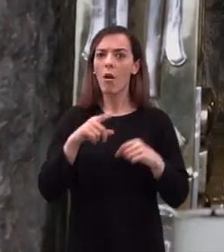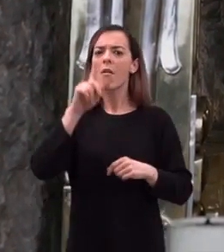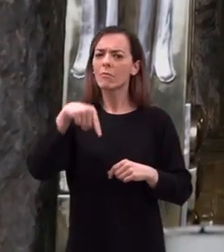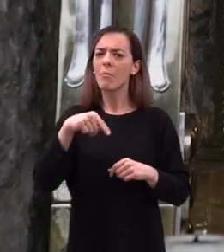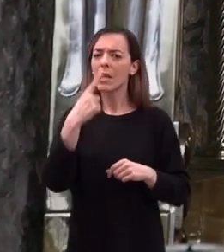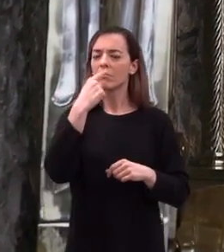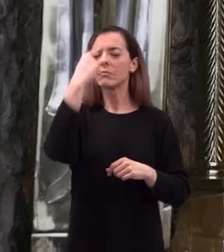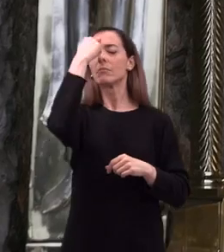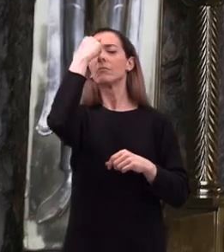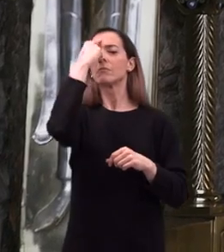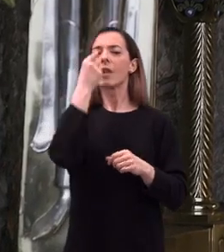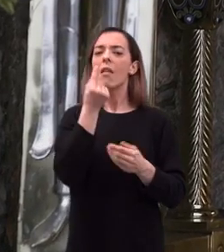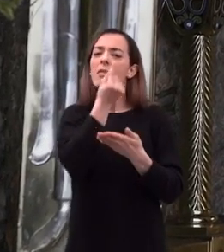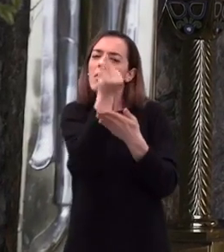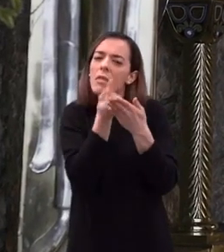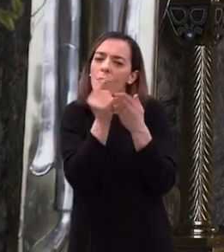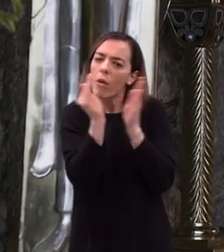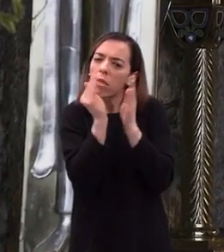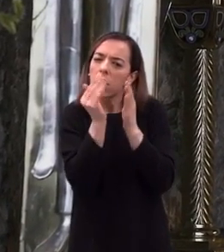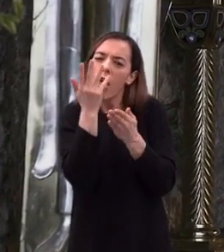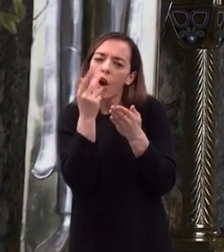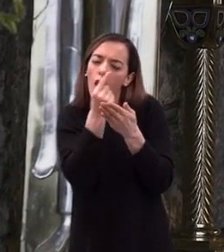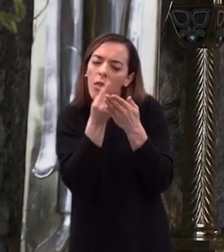y en las miniaturas medievales.